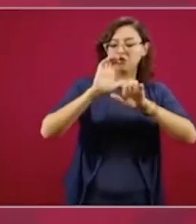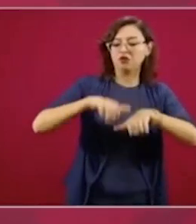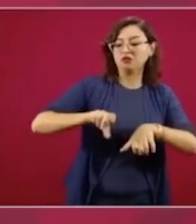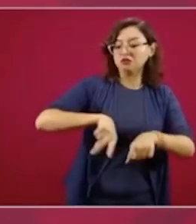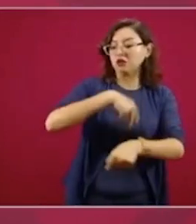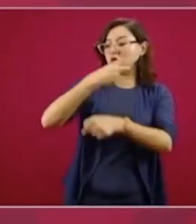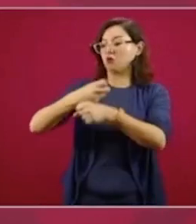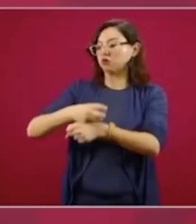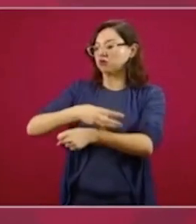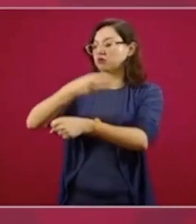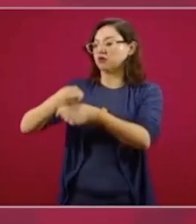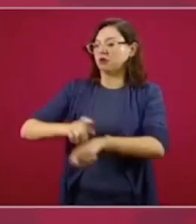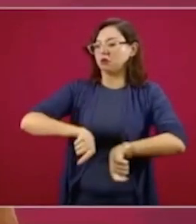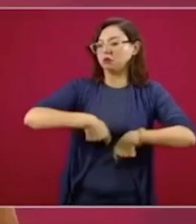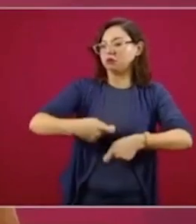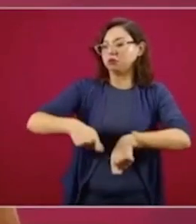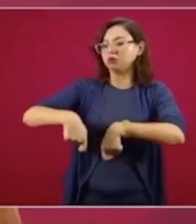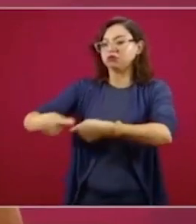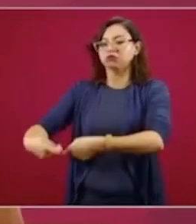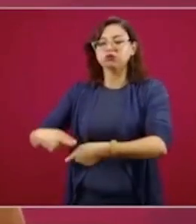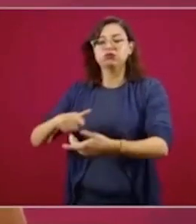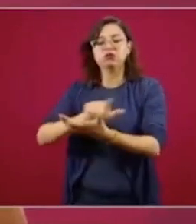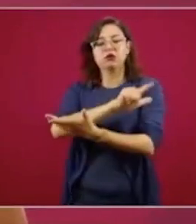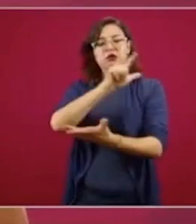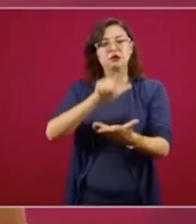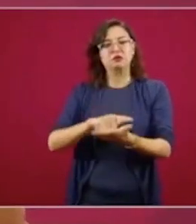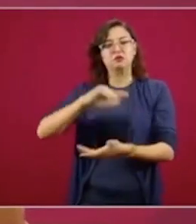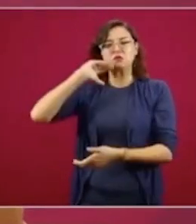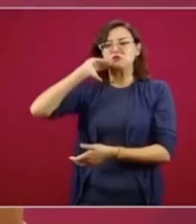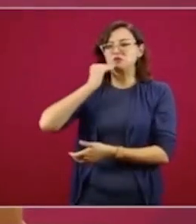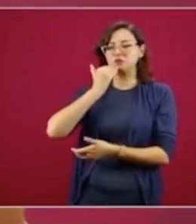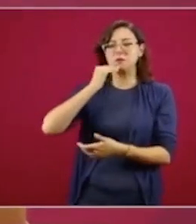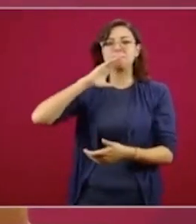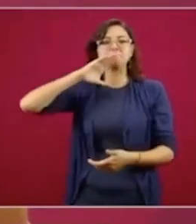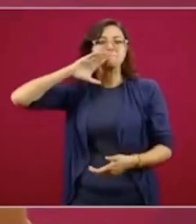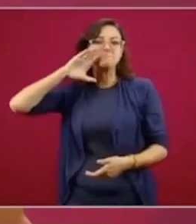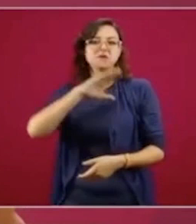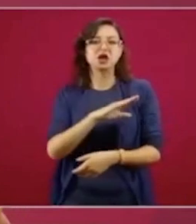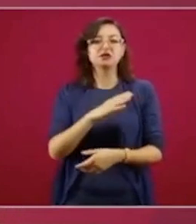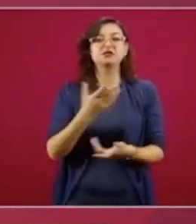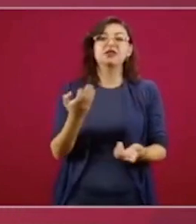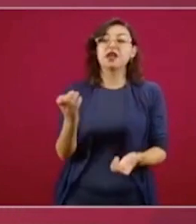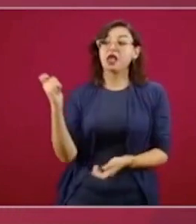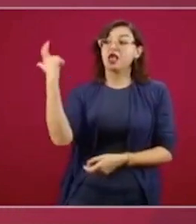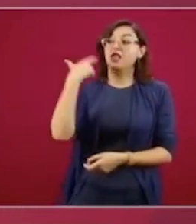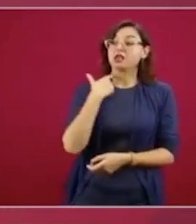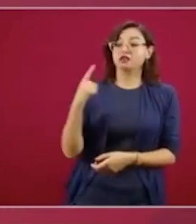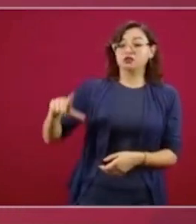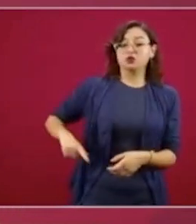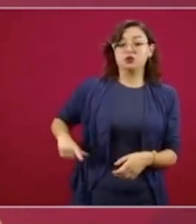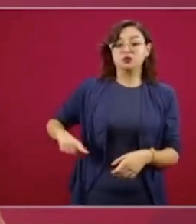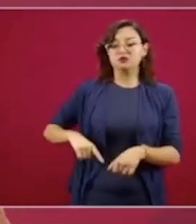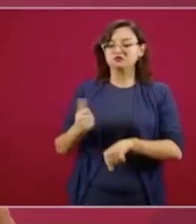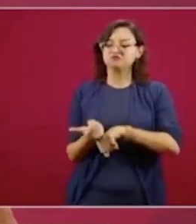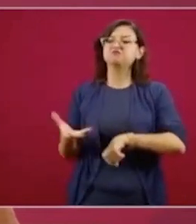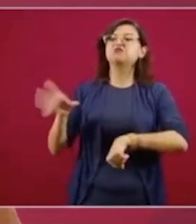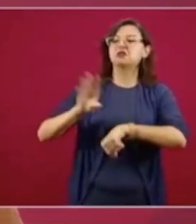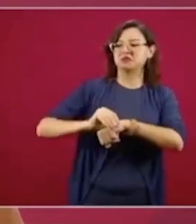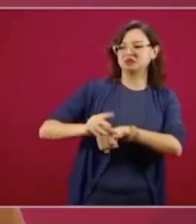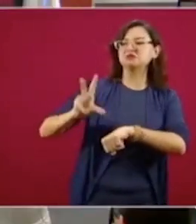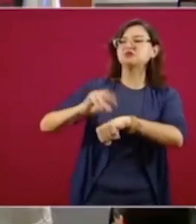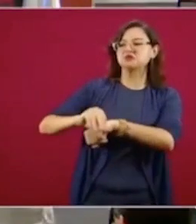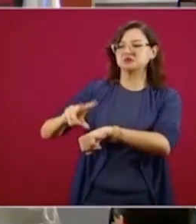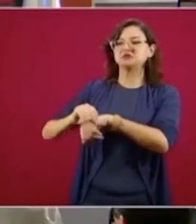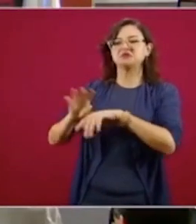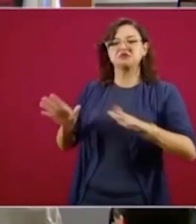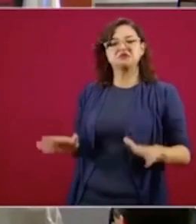A diferencia de administraciones anteriores que consintieron e incluso lo promovieron, hemos